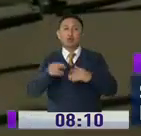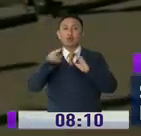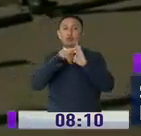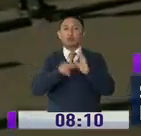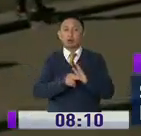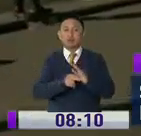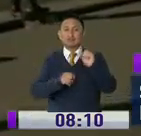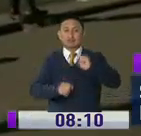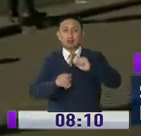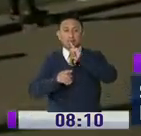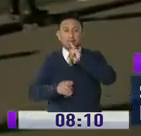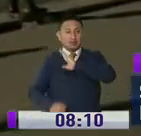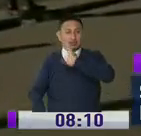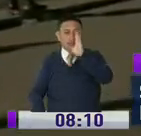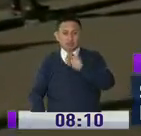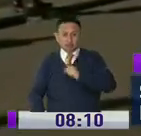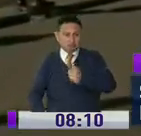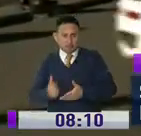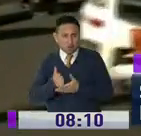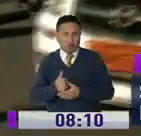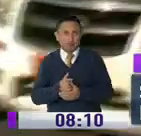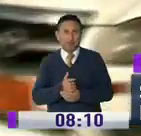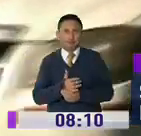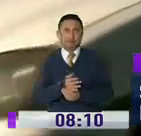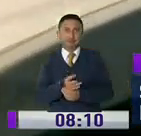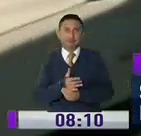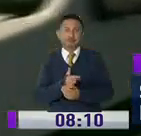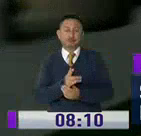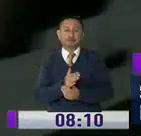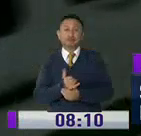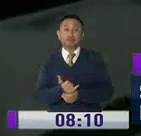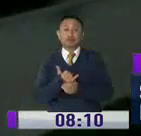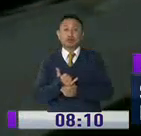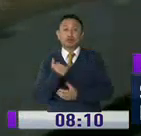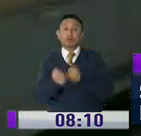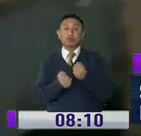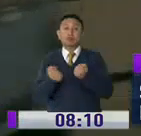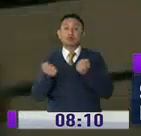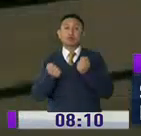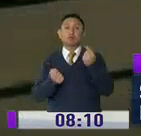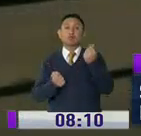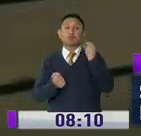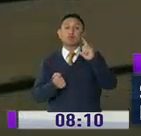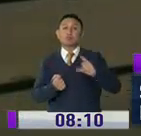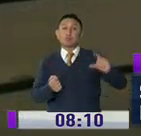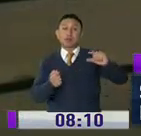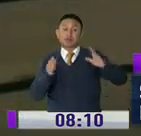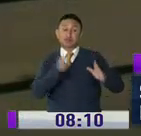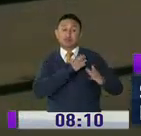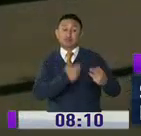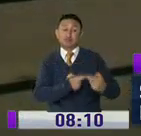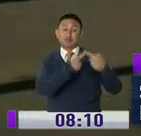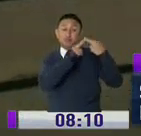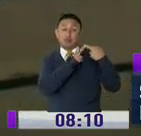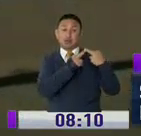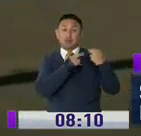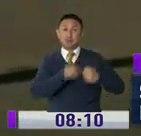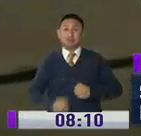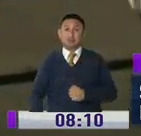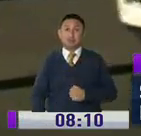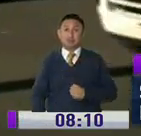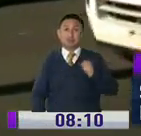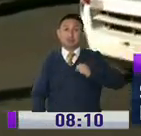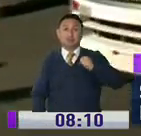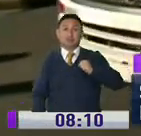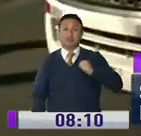toman, pero siempre vamos a estar prestos a colaborar. En este momento lo que vamos a hacer es un control de precios, que es nuestra competencia, y con acompañamiento del